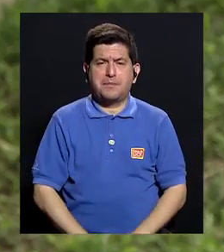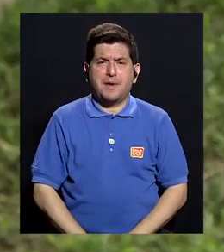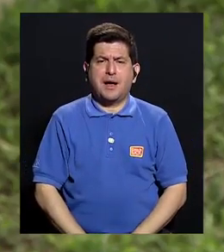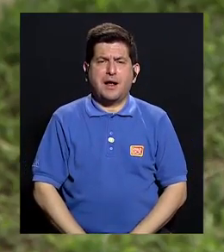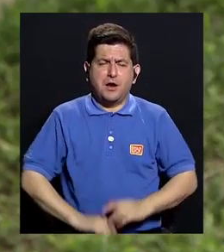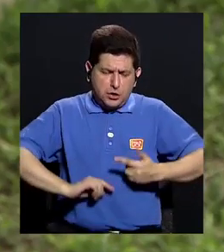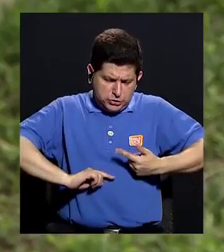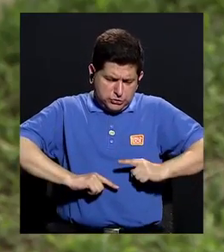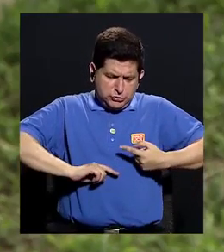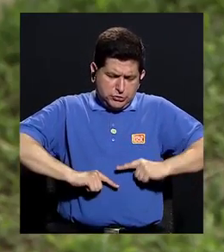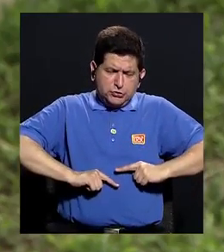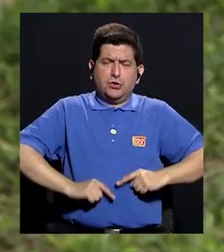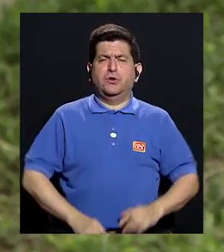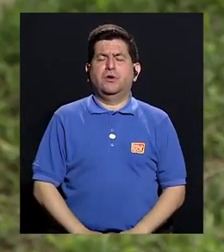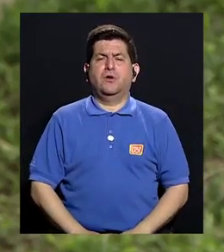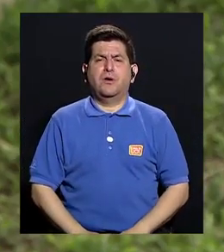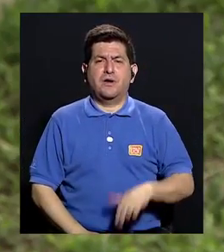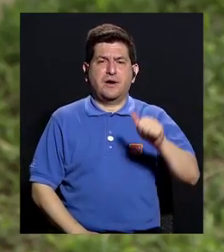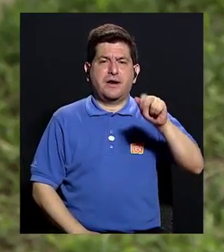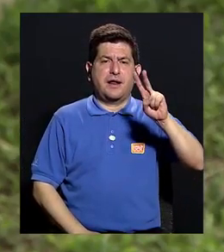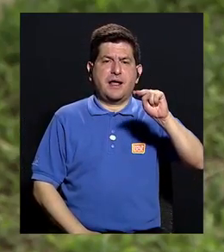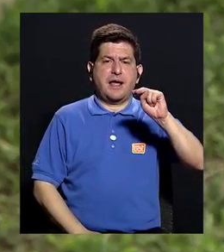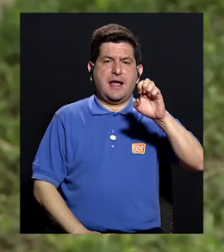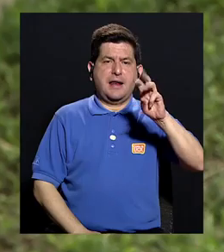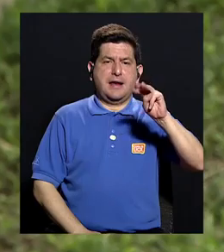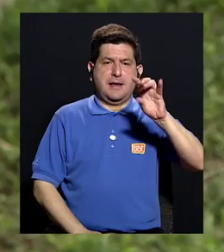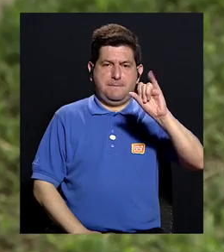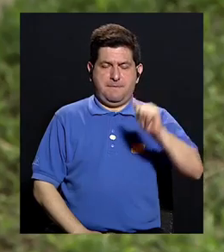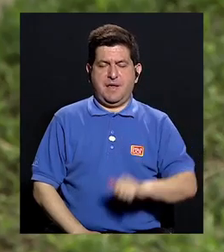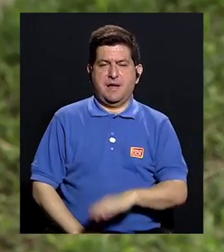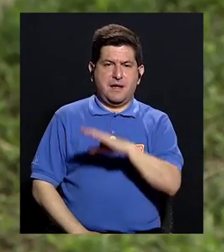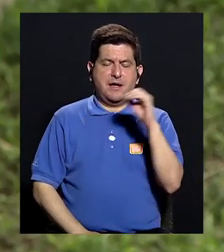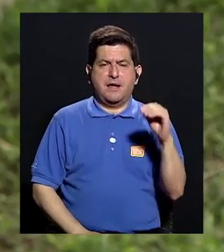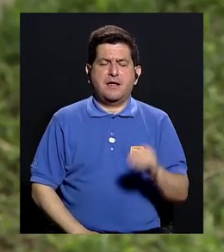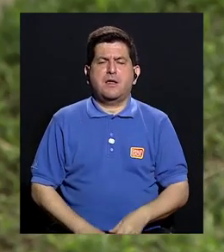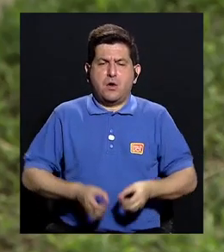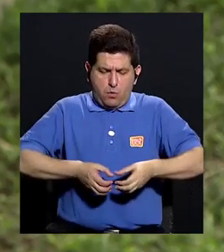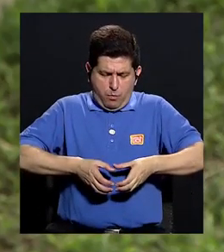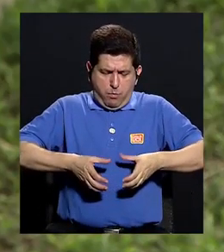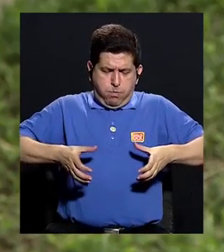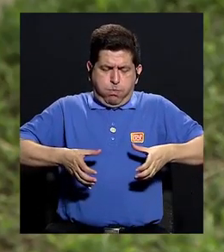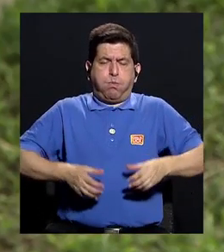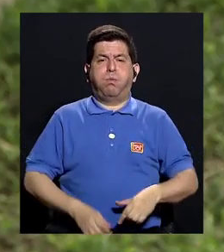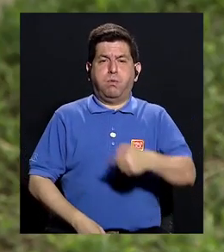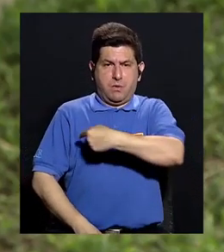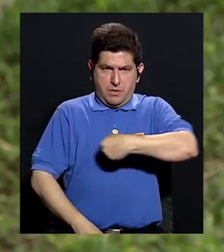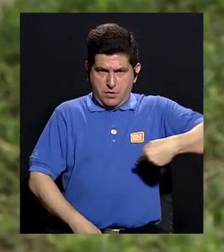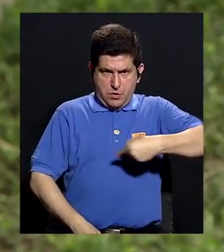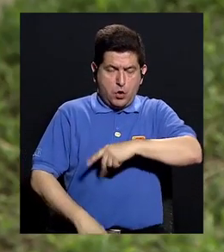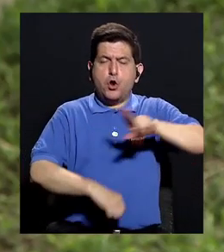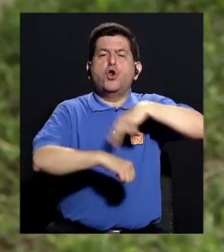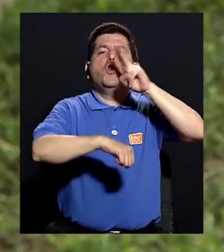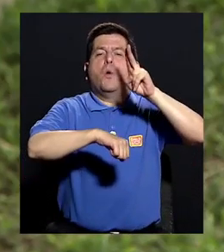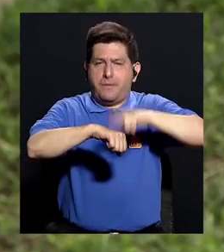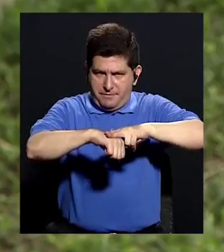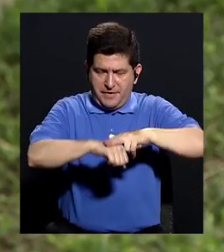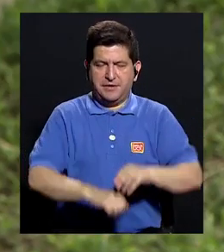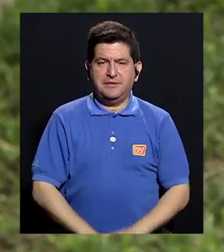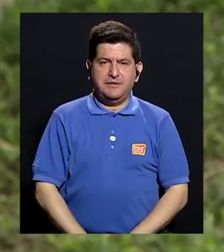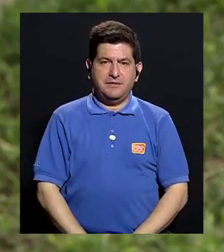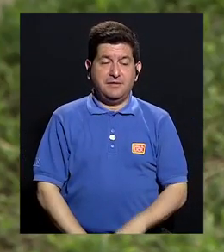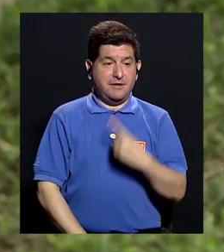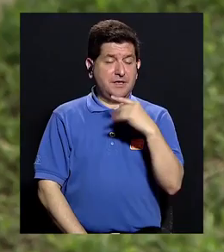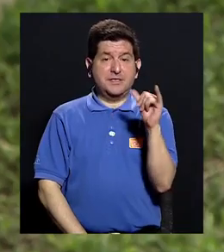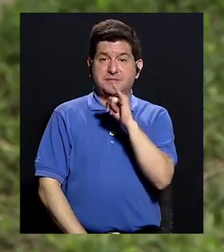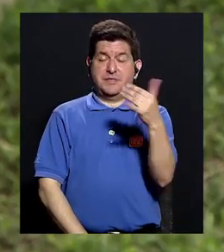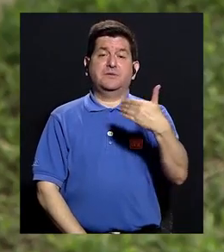Los dolores abdominales, la falta, la anemia y la inflamación intestinal, pues son los más comunes, ¿verdad? Eso es